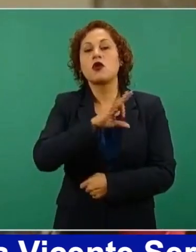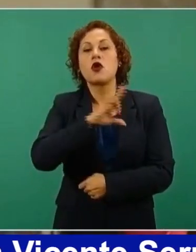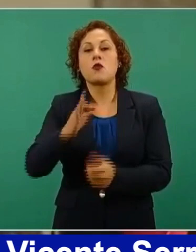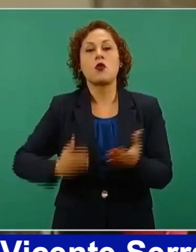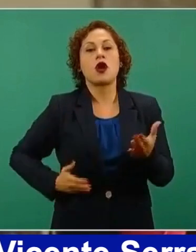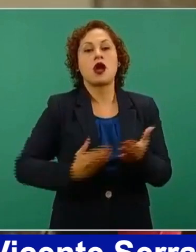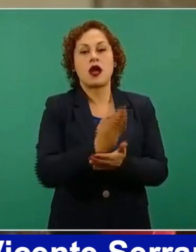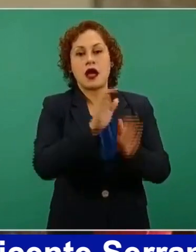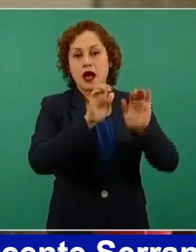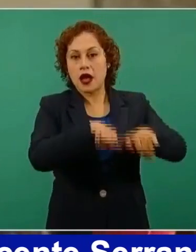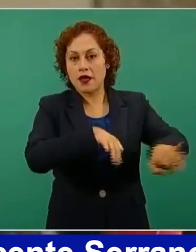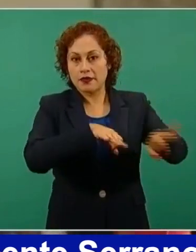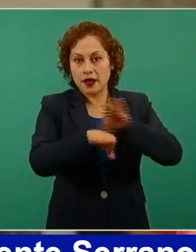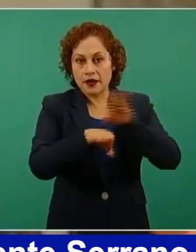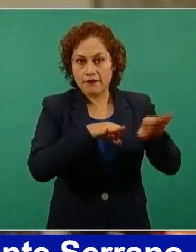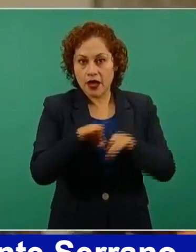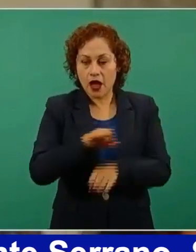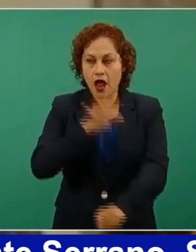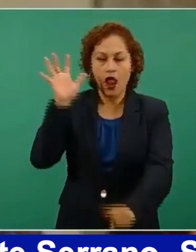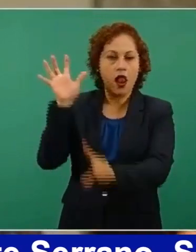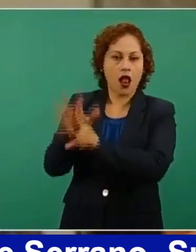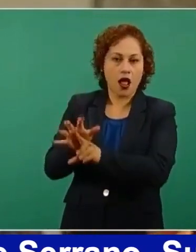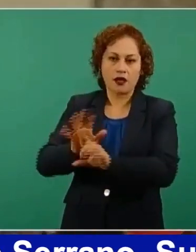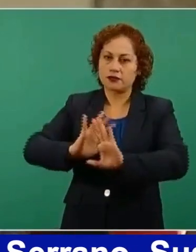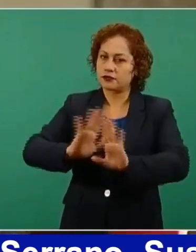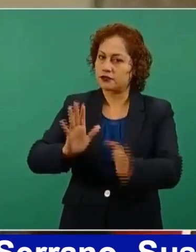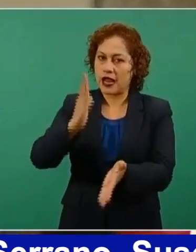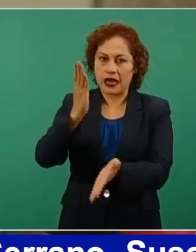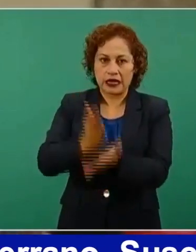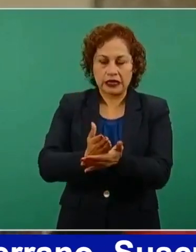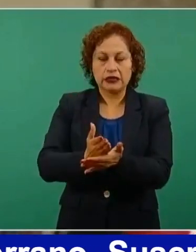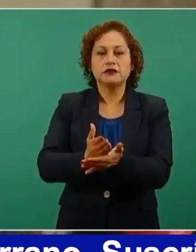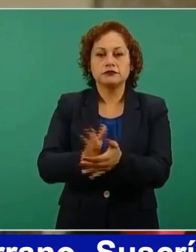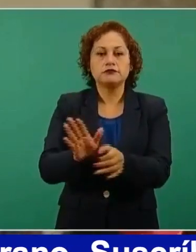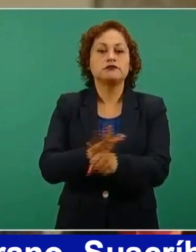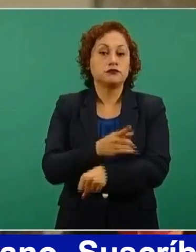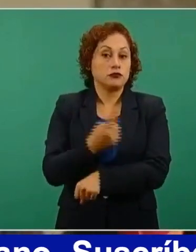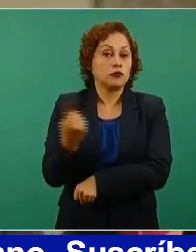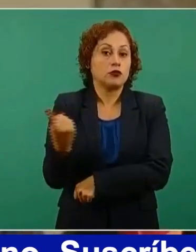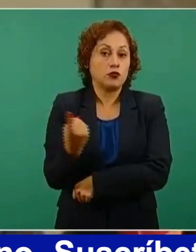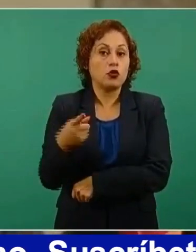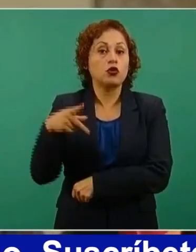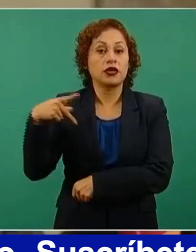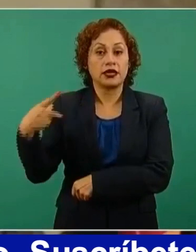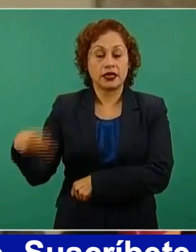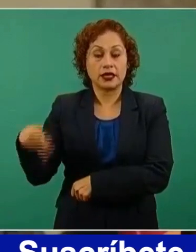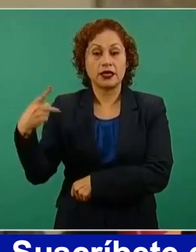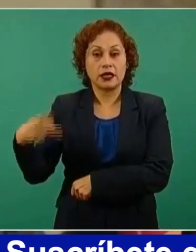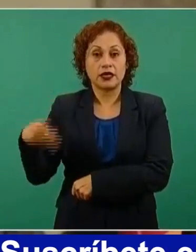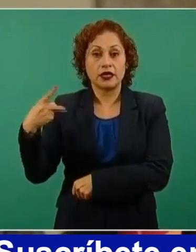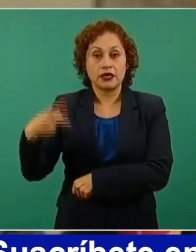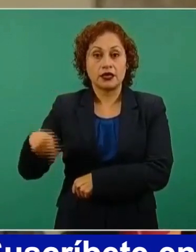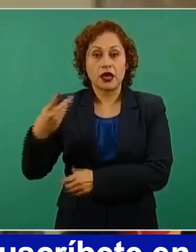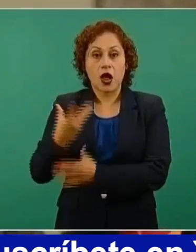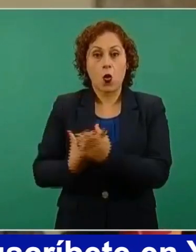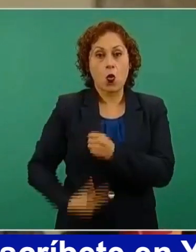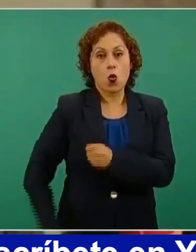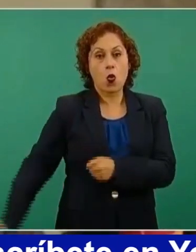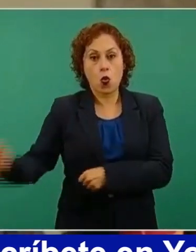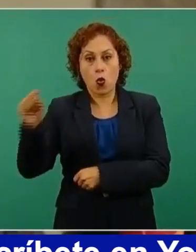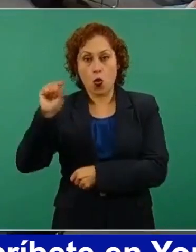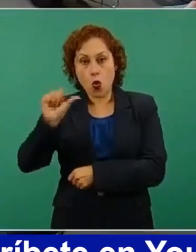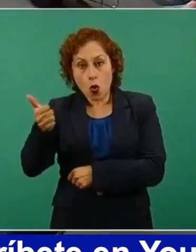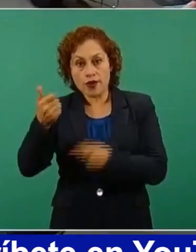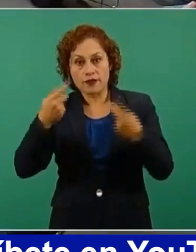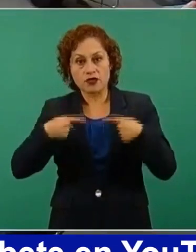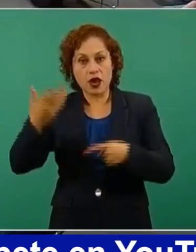que ya no sean obviamente perseguidos, porque obviamente todavía sus captores o sus verdugos siguen vivos siguen